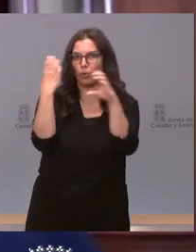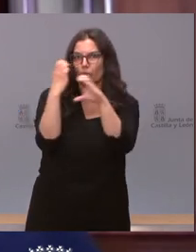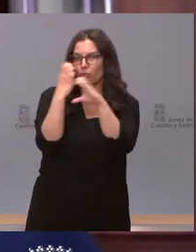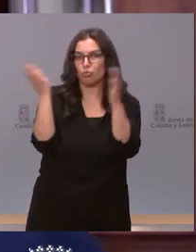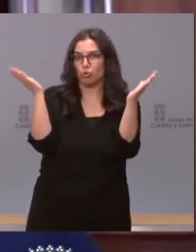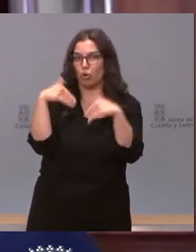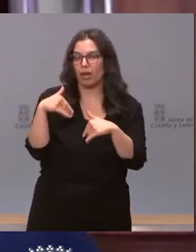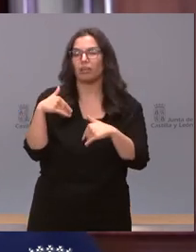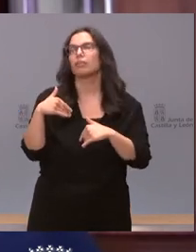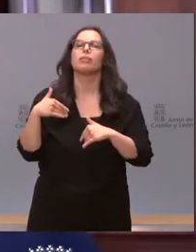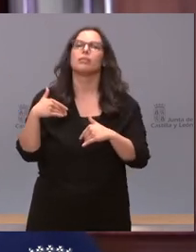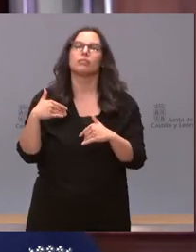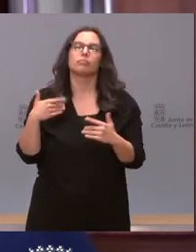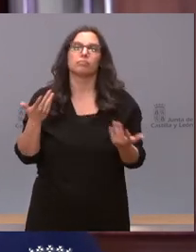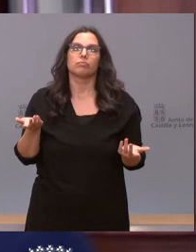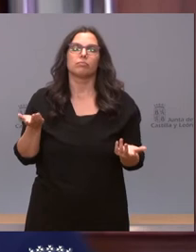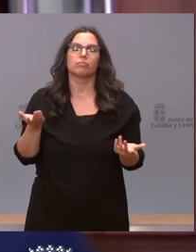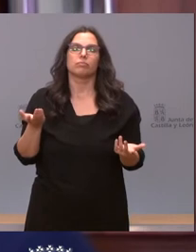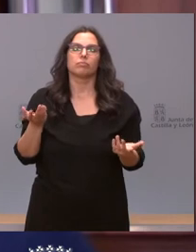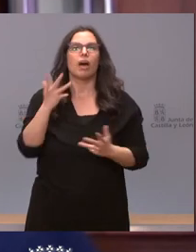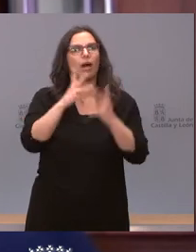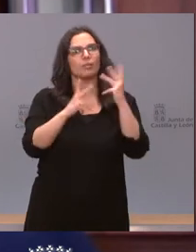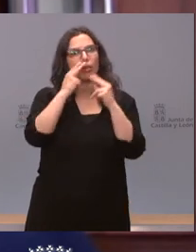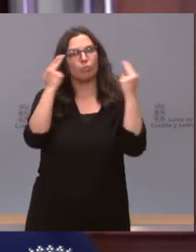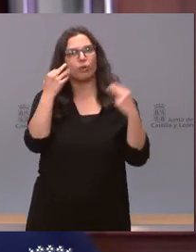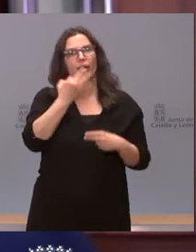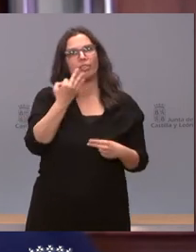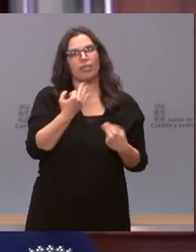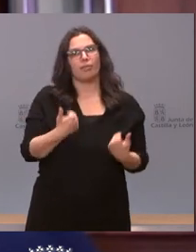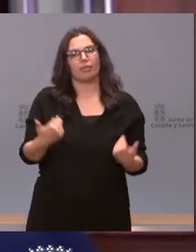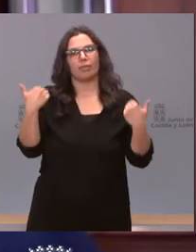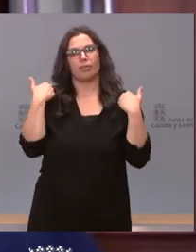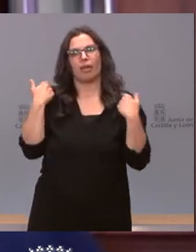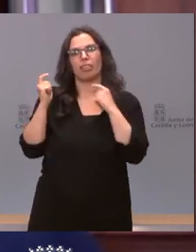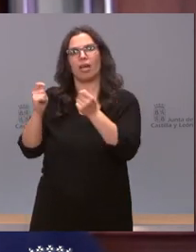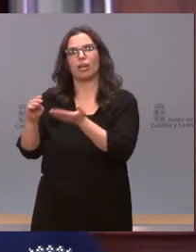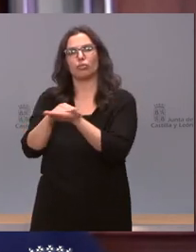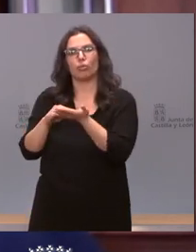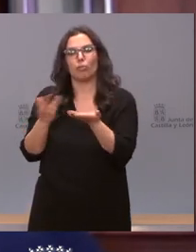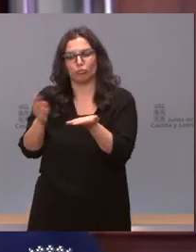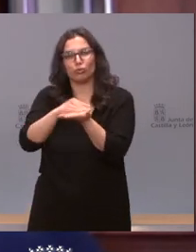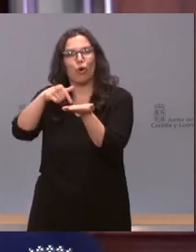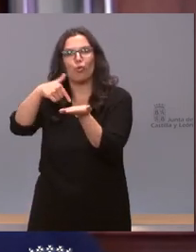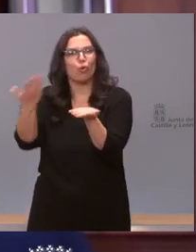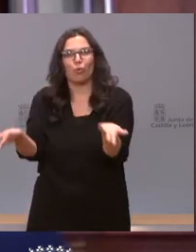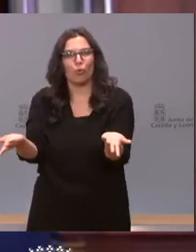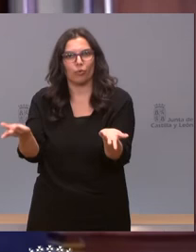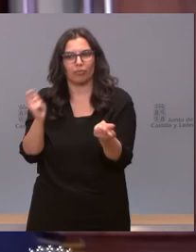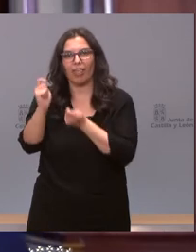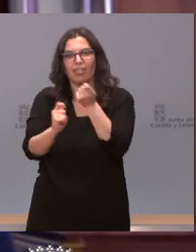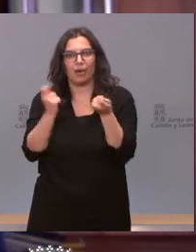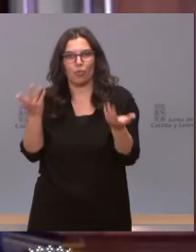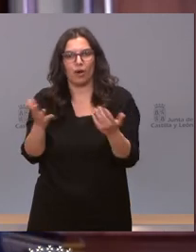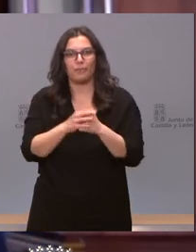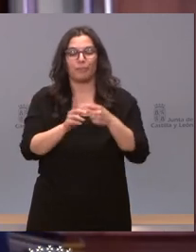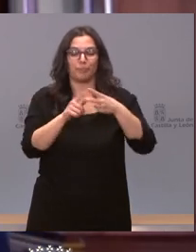pueda conectar con su hospital de referencia la administración tiene la obligación de dar una solución ¿cuál va a ser la solución para esas personas? y